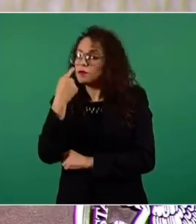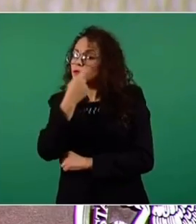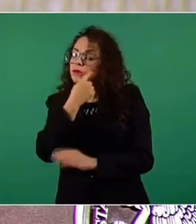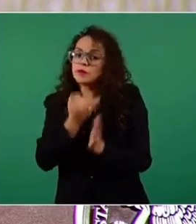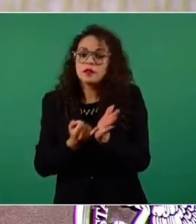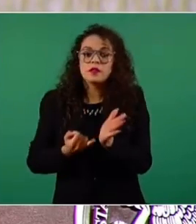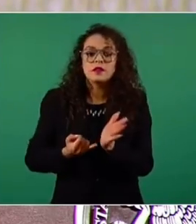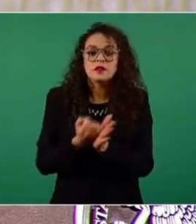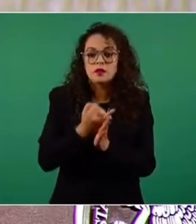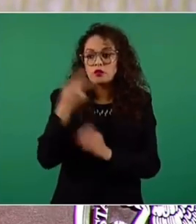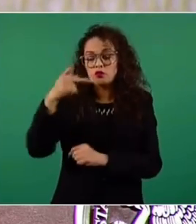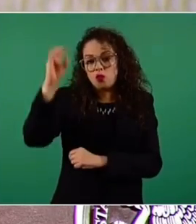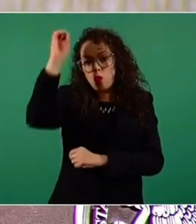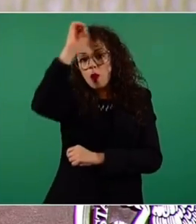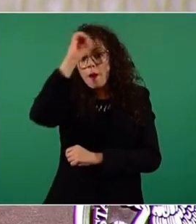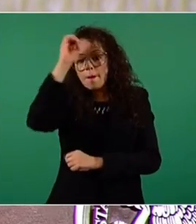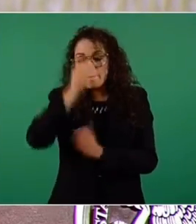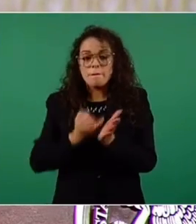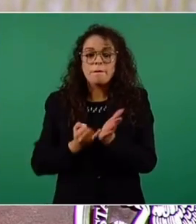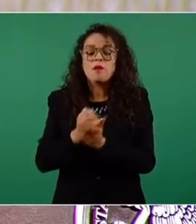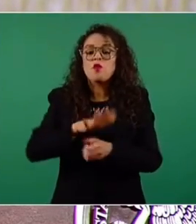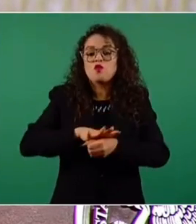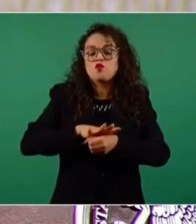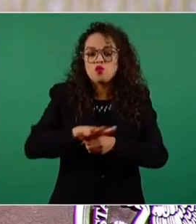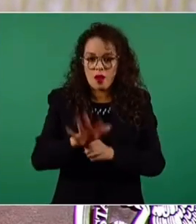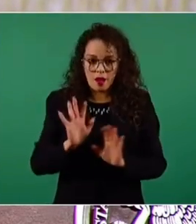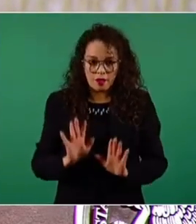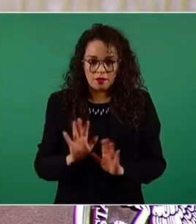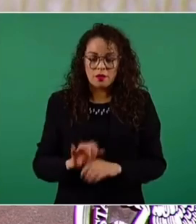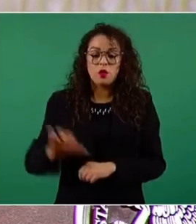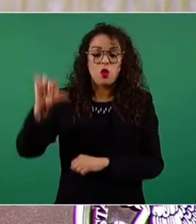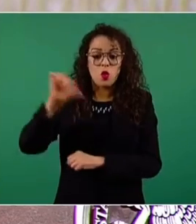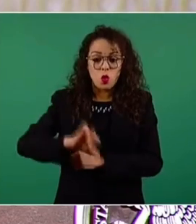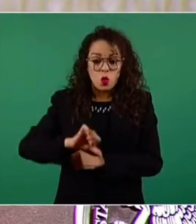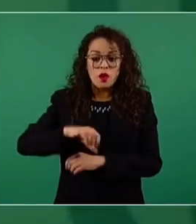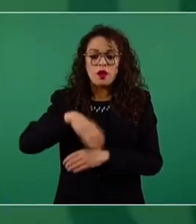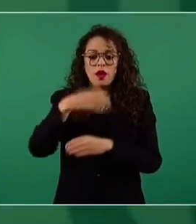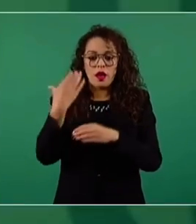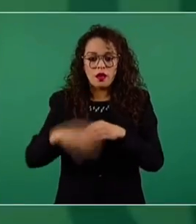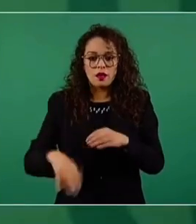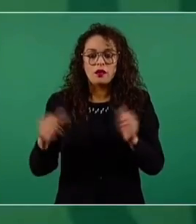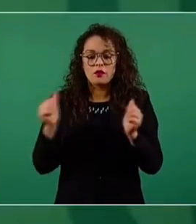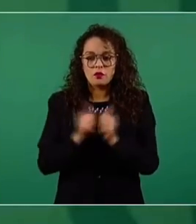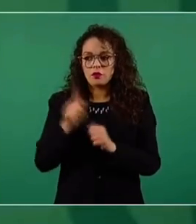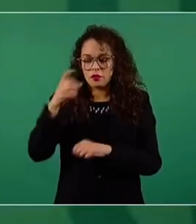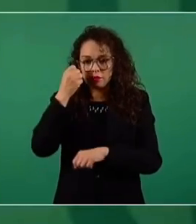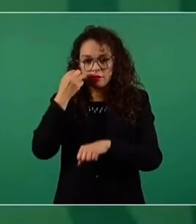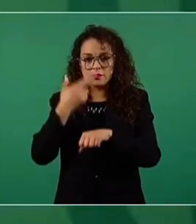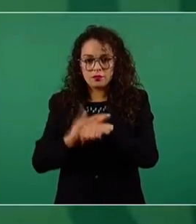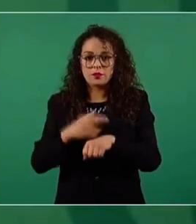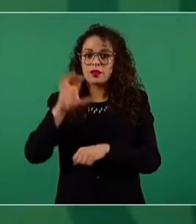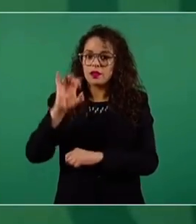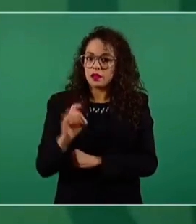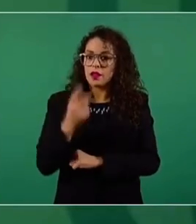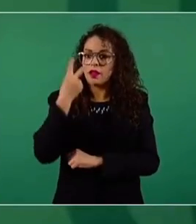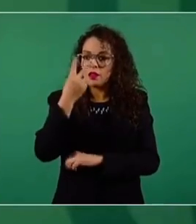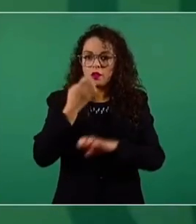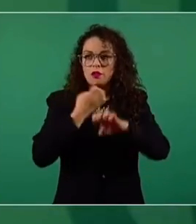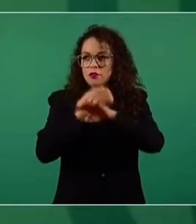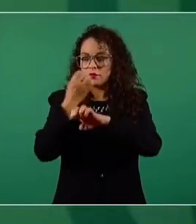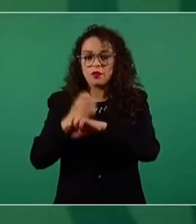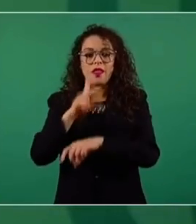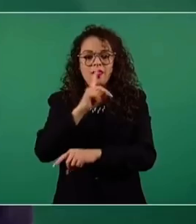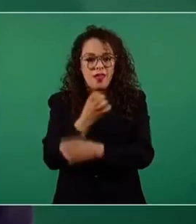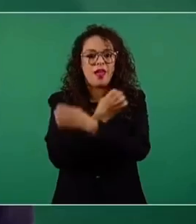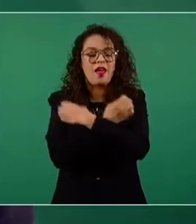y toma de opiniones. Hoy terminamos precisamente con nuestros secretarios de educación de los 32 estados y lo estaremos